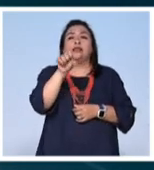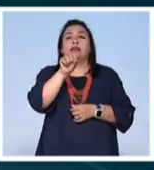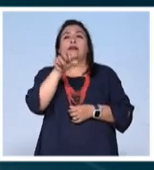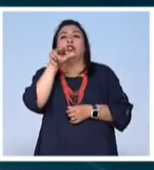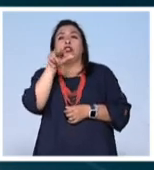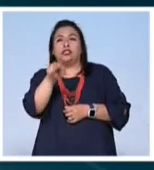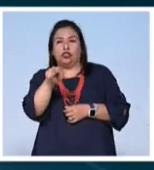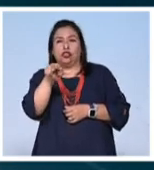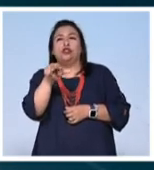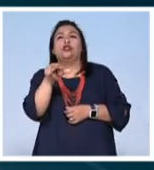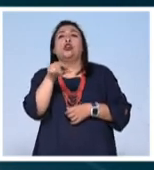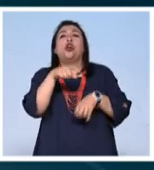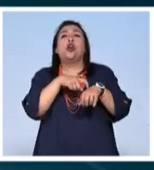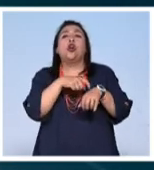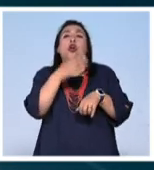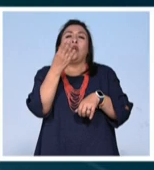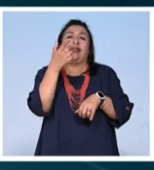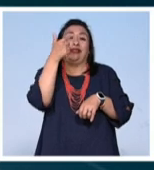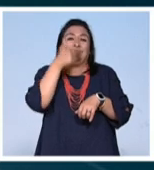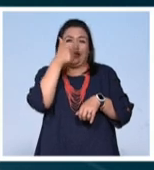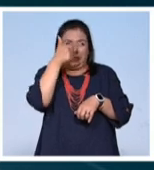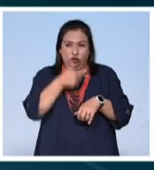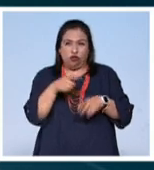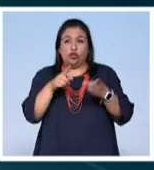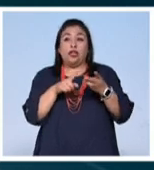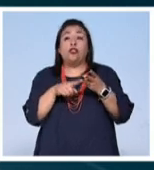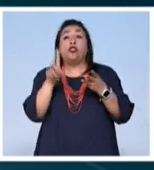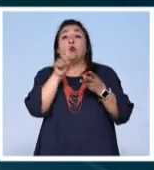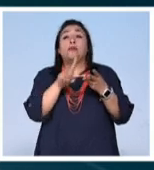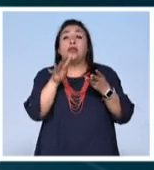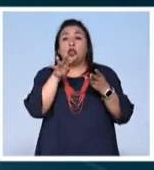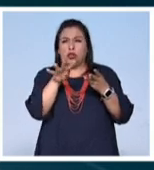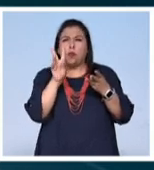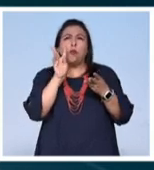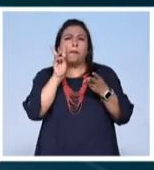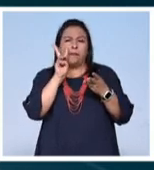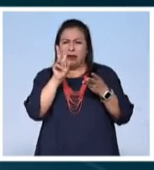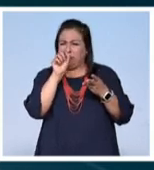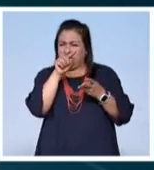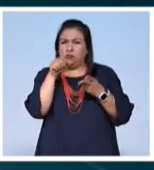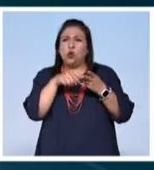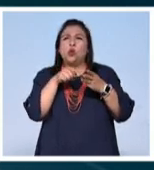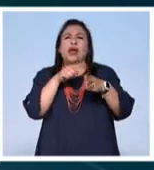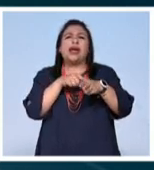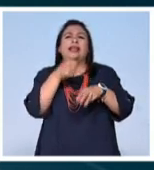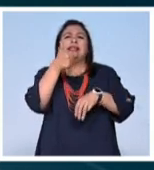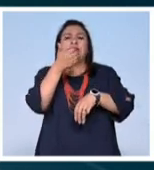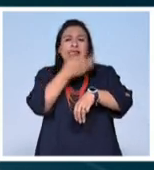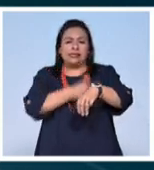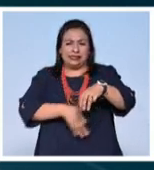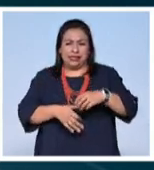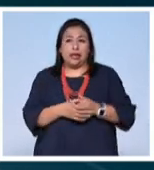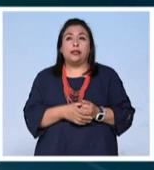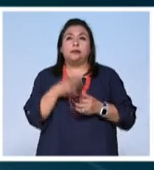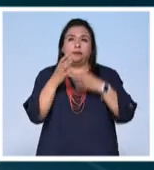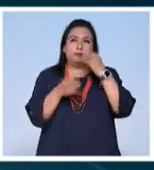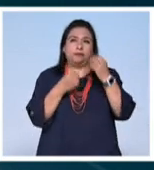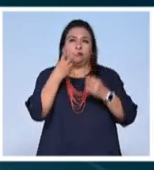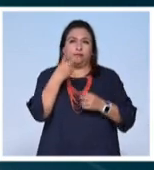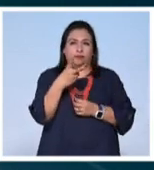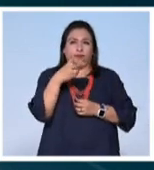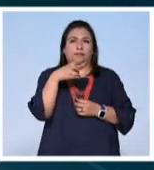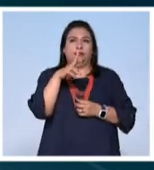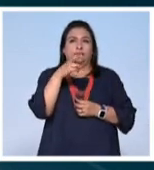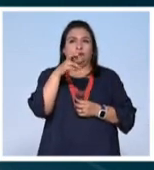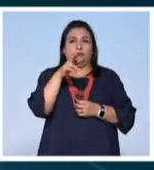sábado 18 de febrero a las 19 horas. El domingo 19 se podrá ver en el mismo lugar a las 6 de la tarde. Noticias 22